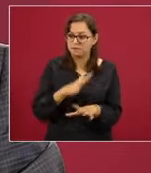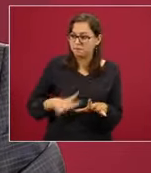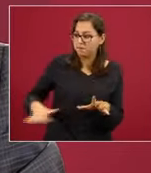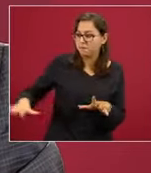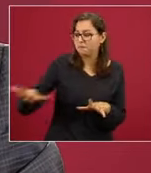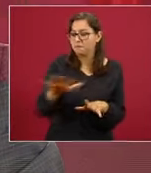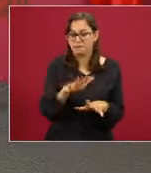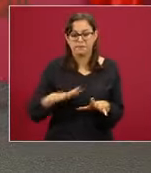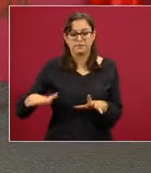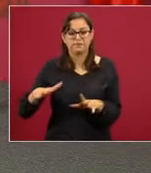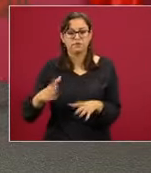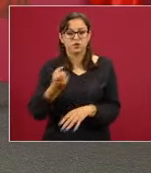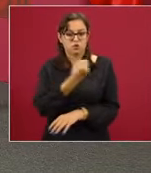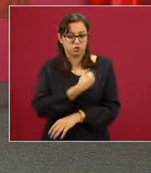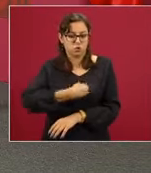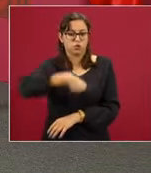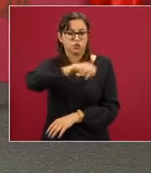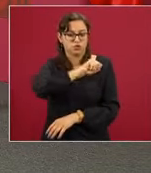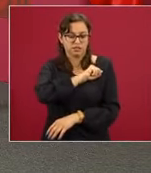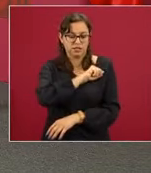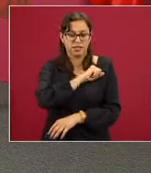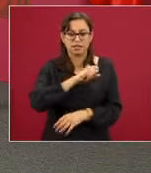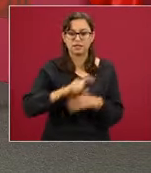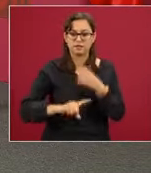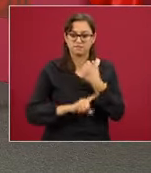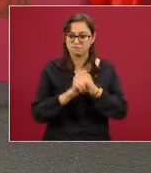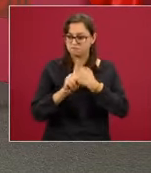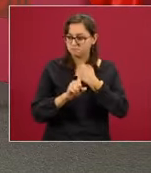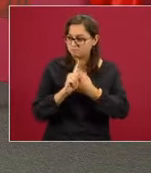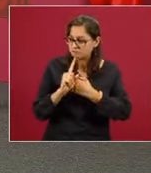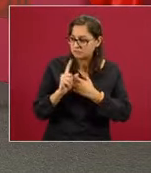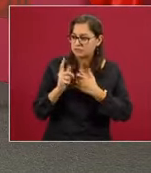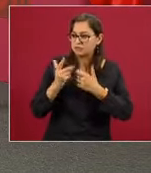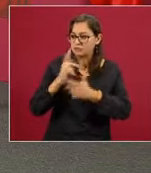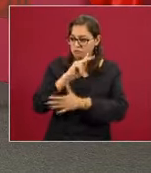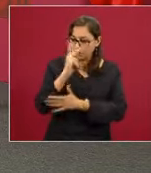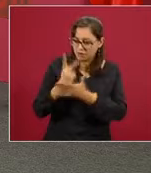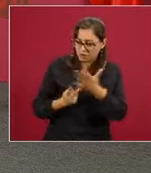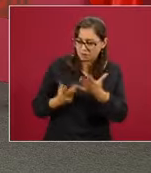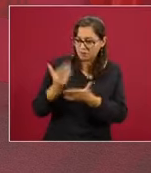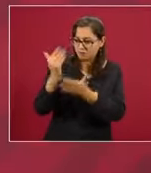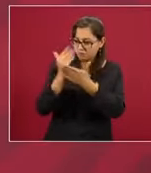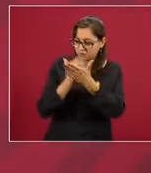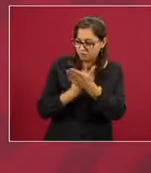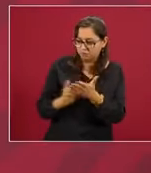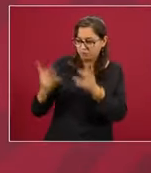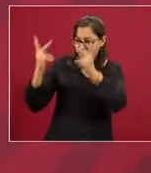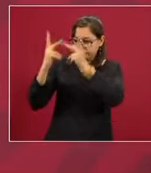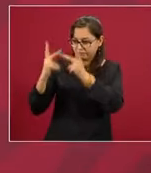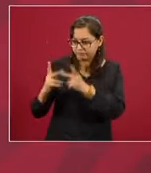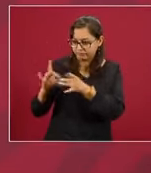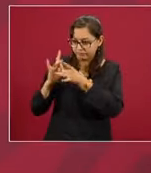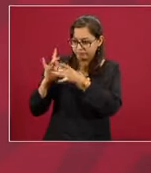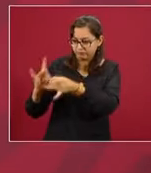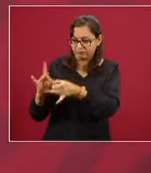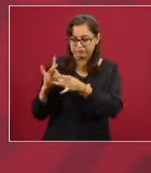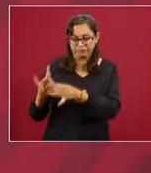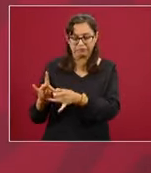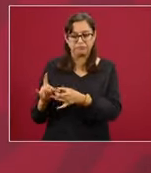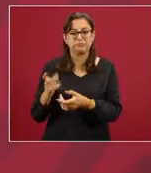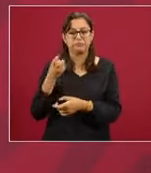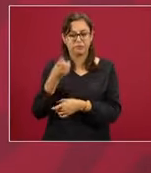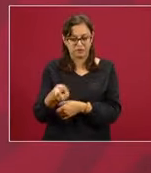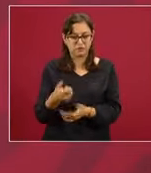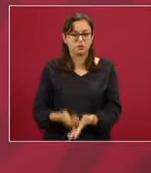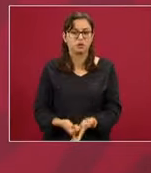sociales, perdón, de todos los programas sociales y que desde luego directamente influyen en mucho